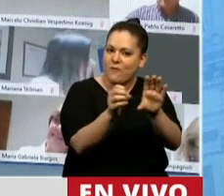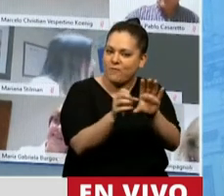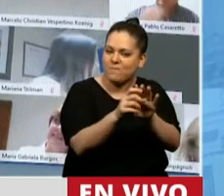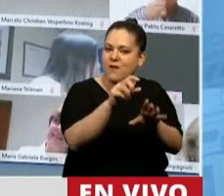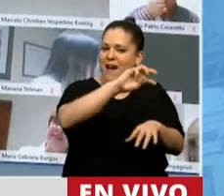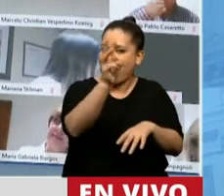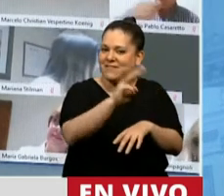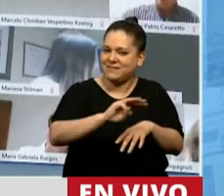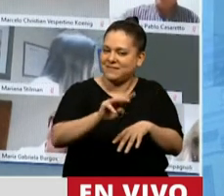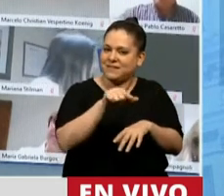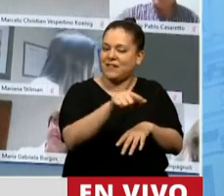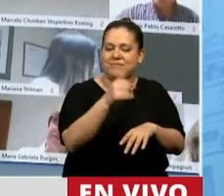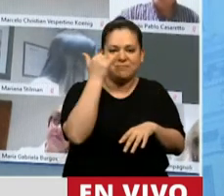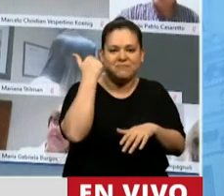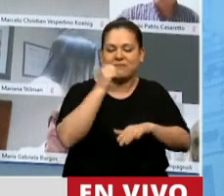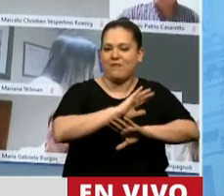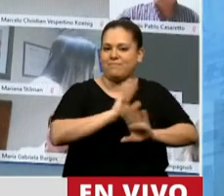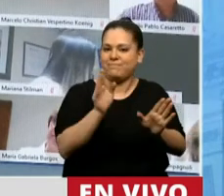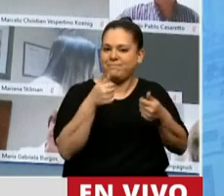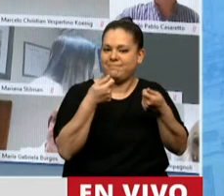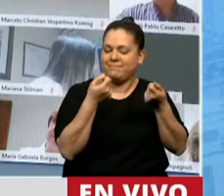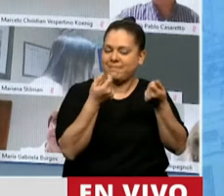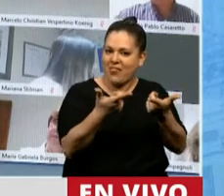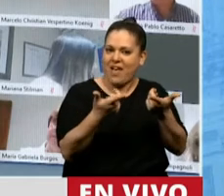Sistema Integrado Previsional.